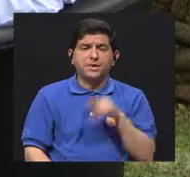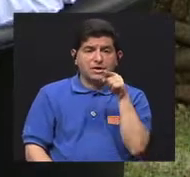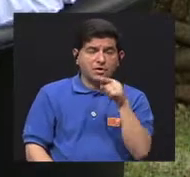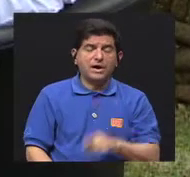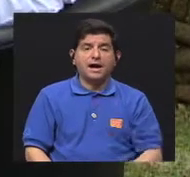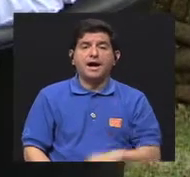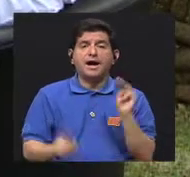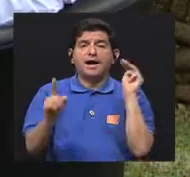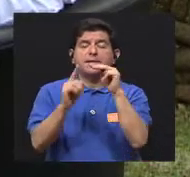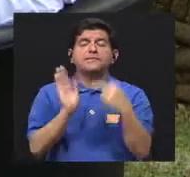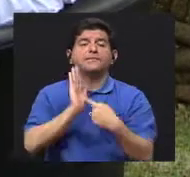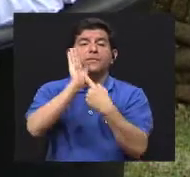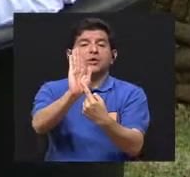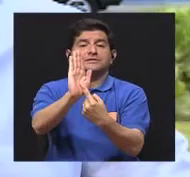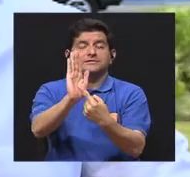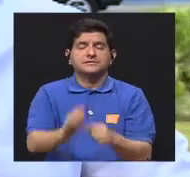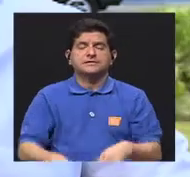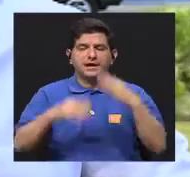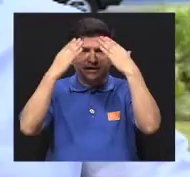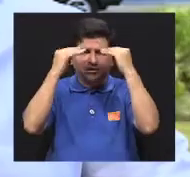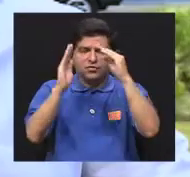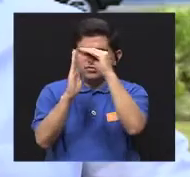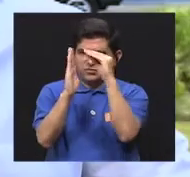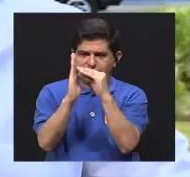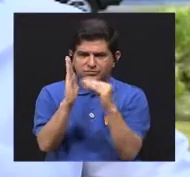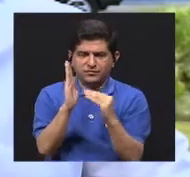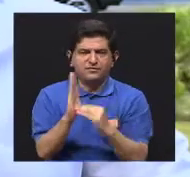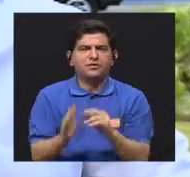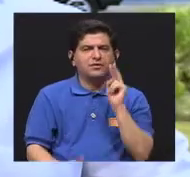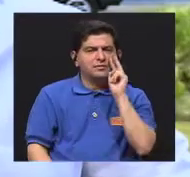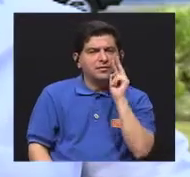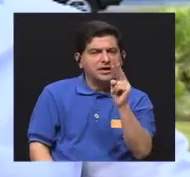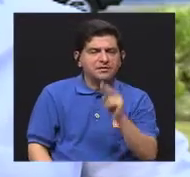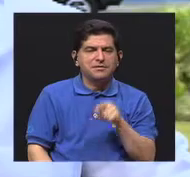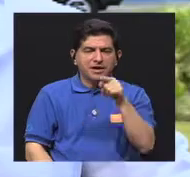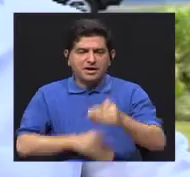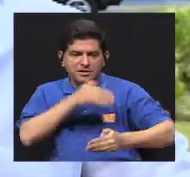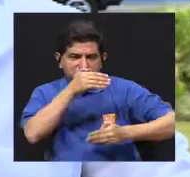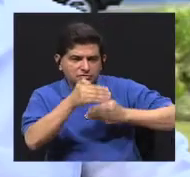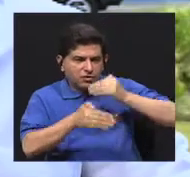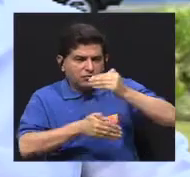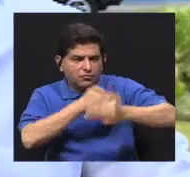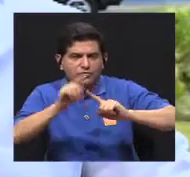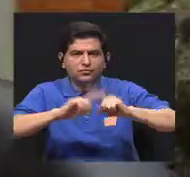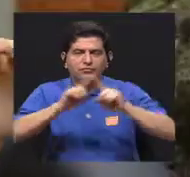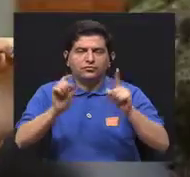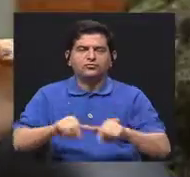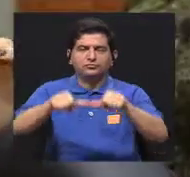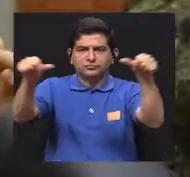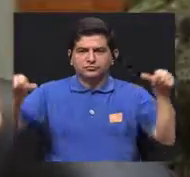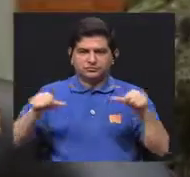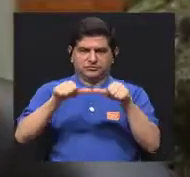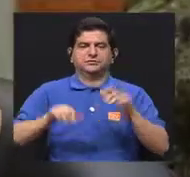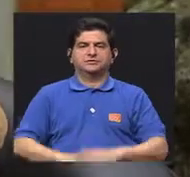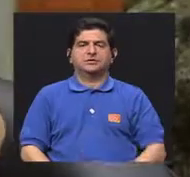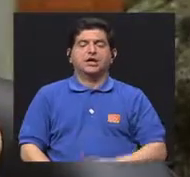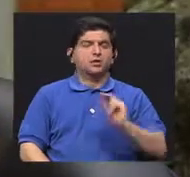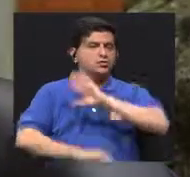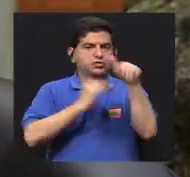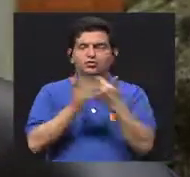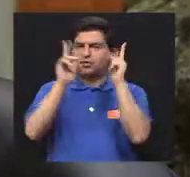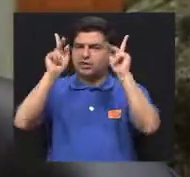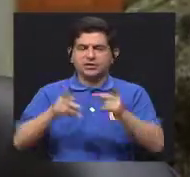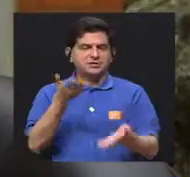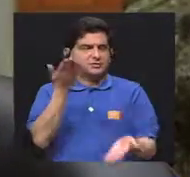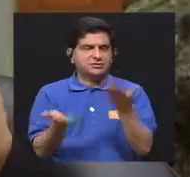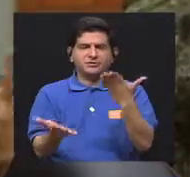aplicación se lo haga usted saber, y a través de los reportes también que podamos ir viendo esa evolución en los diferentes campos. Pues no todas